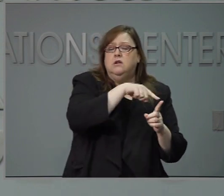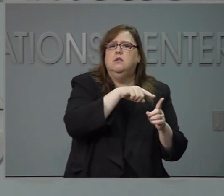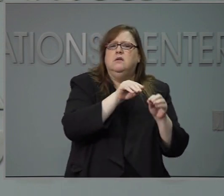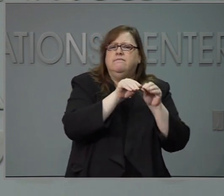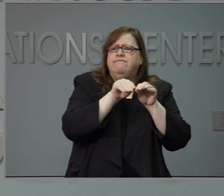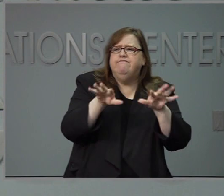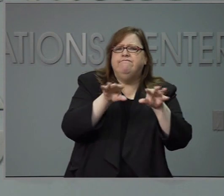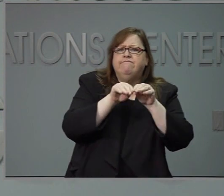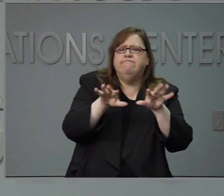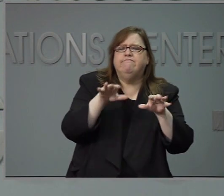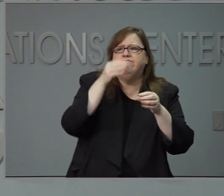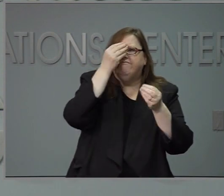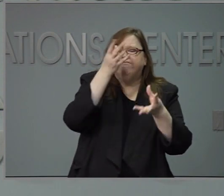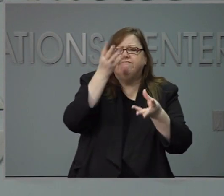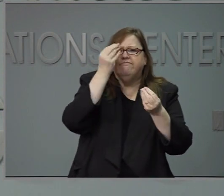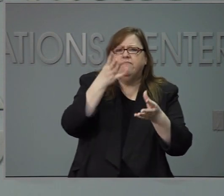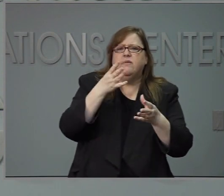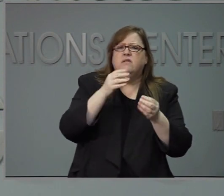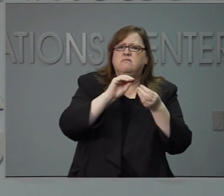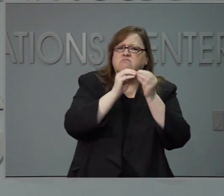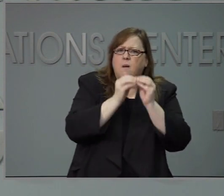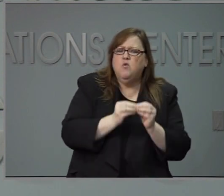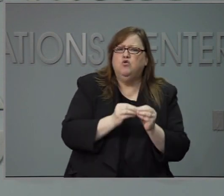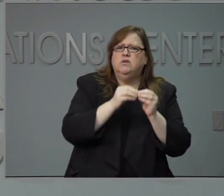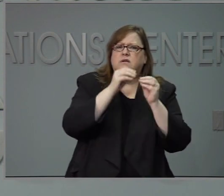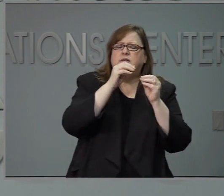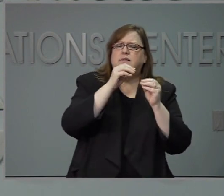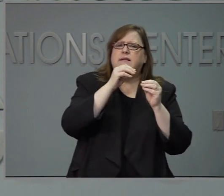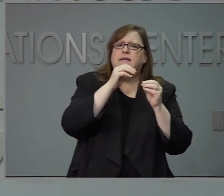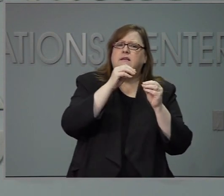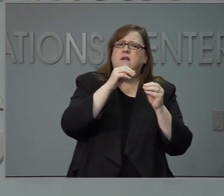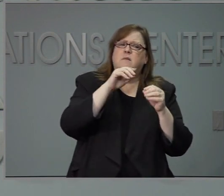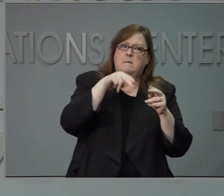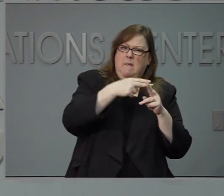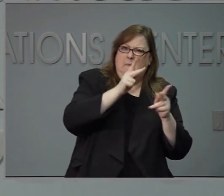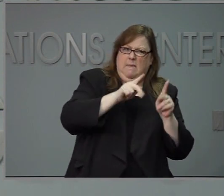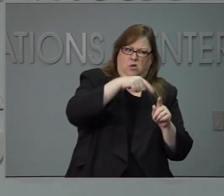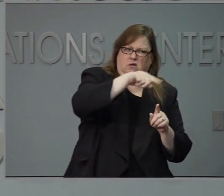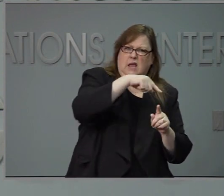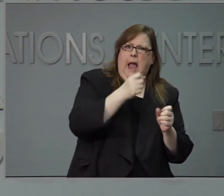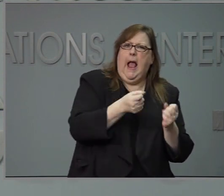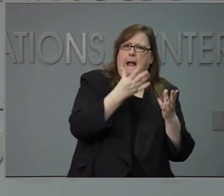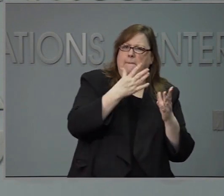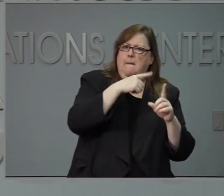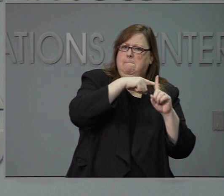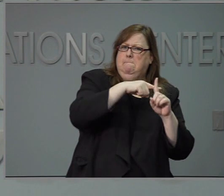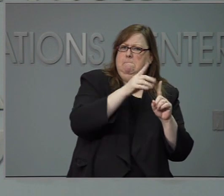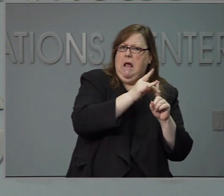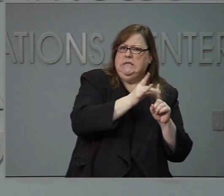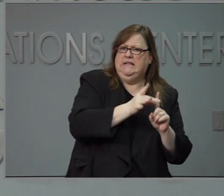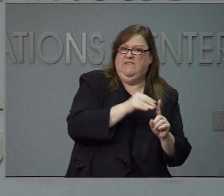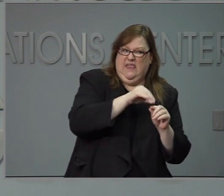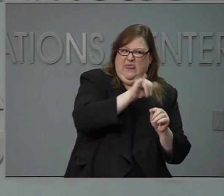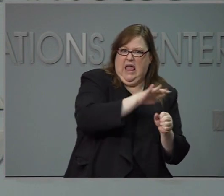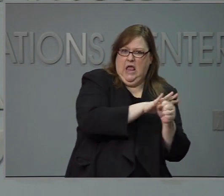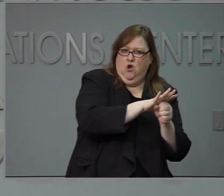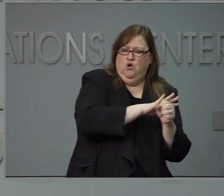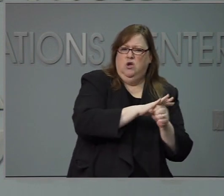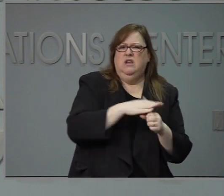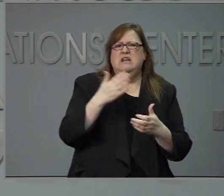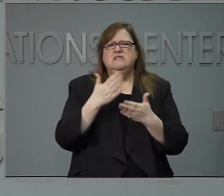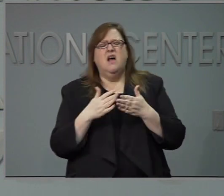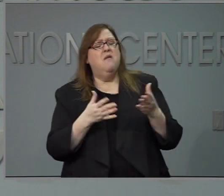casos positivos de COVID de los maestros dicen que debe de haber más transparencia de cuáles maestros tienen caso